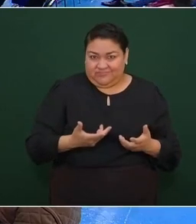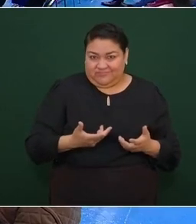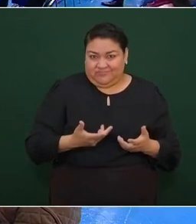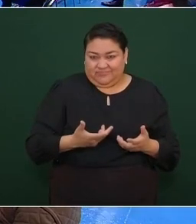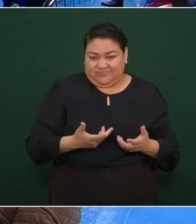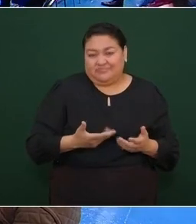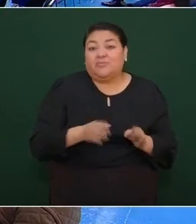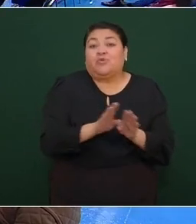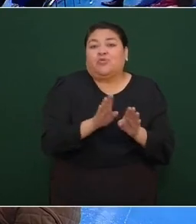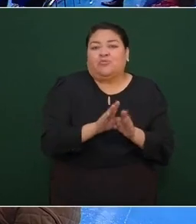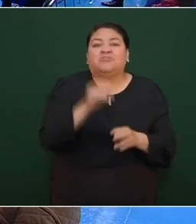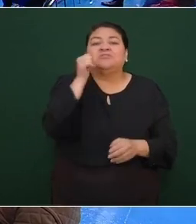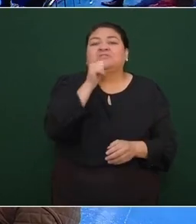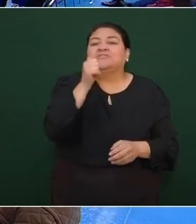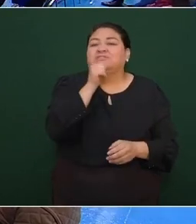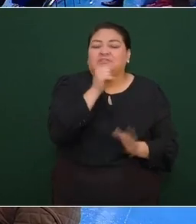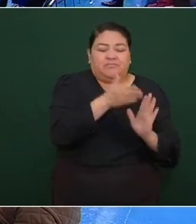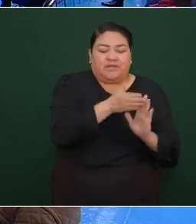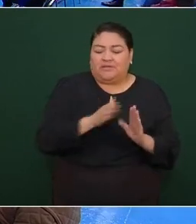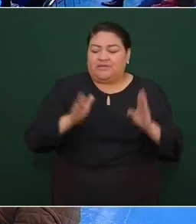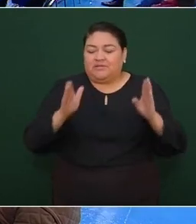en los tiempos de elecciones